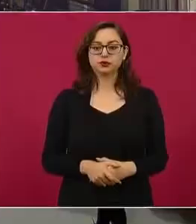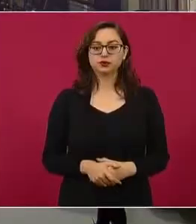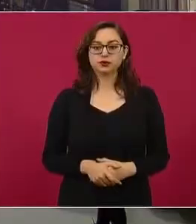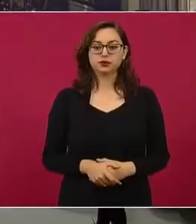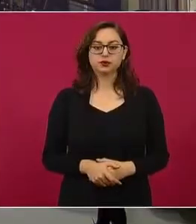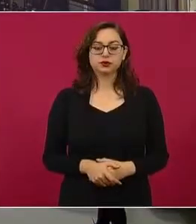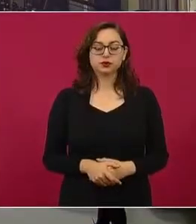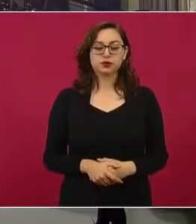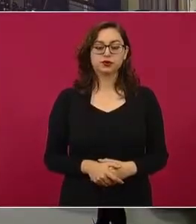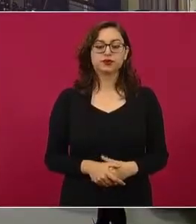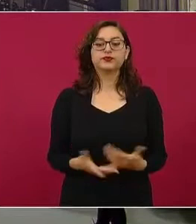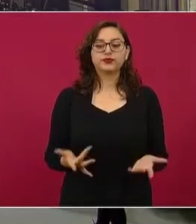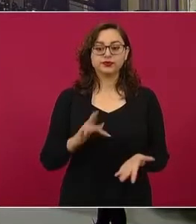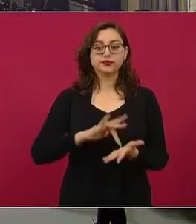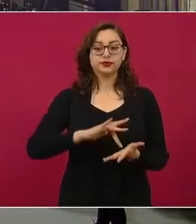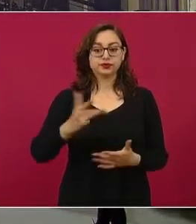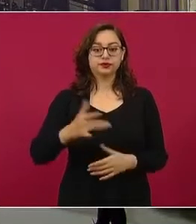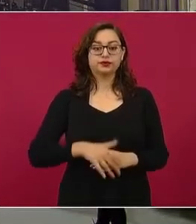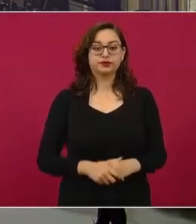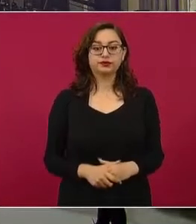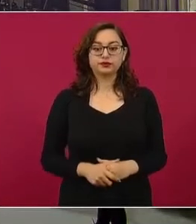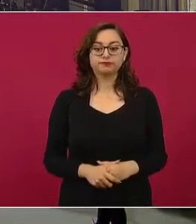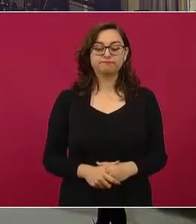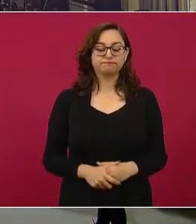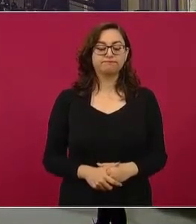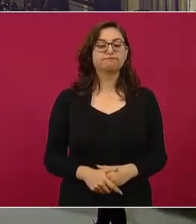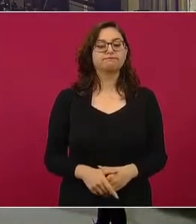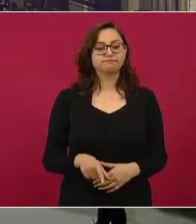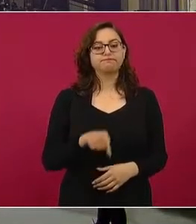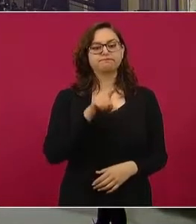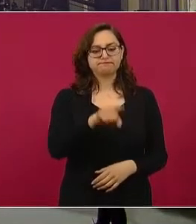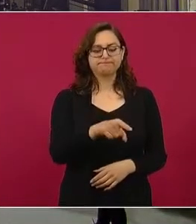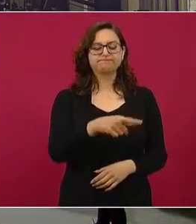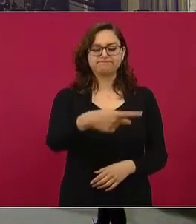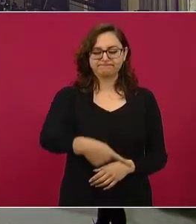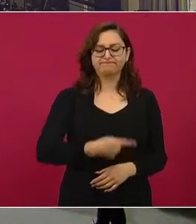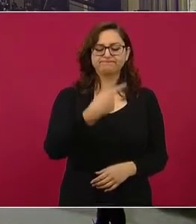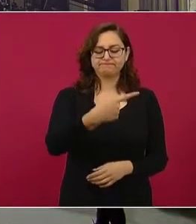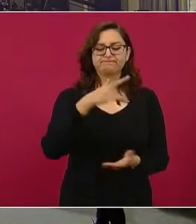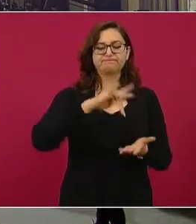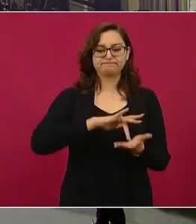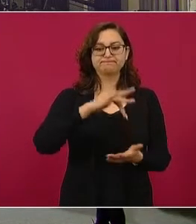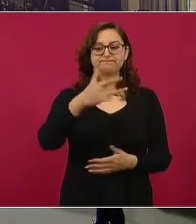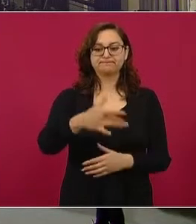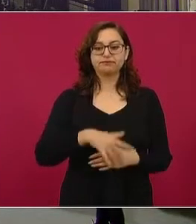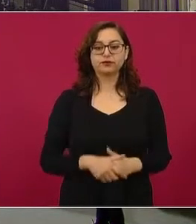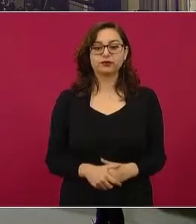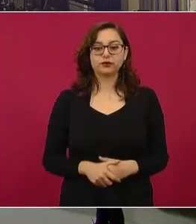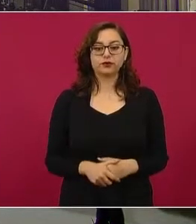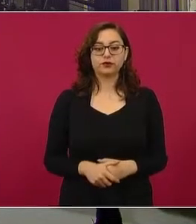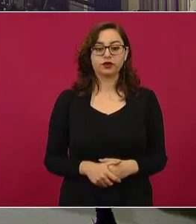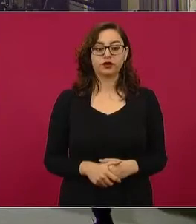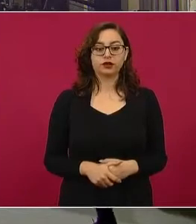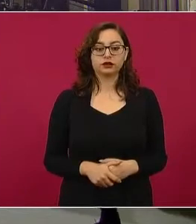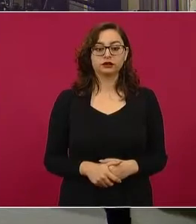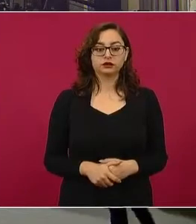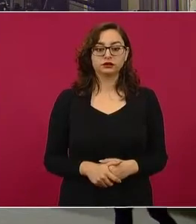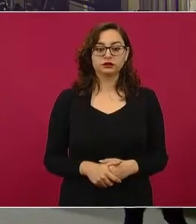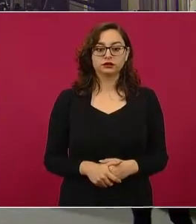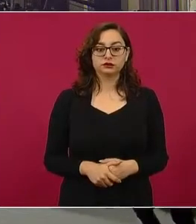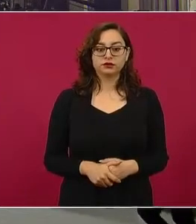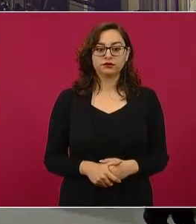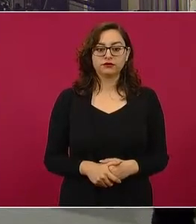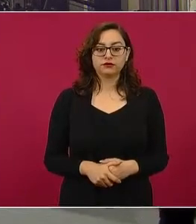Gracias, secretario. Gracias, Hans, por mencionar esto. Quisiera aprovechar para extender un poquito más esta idea